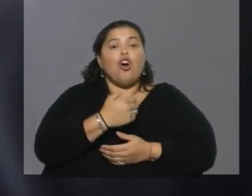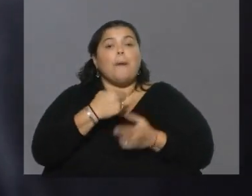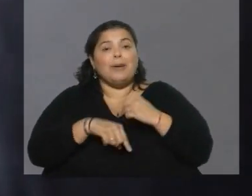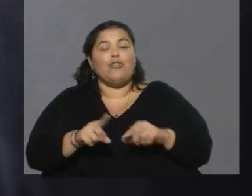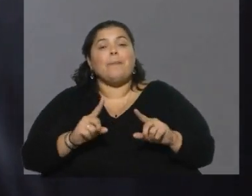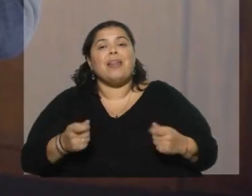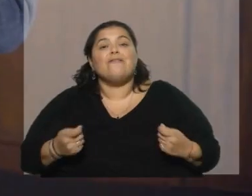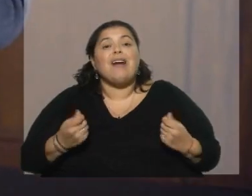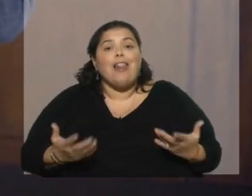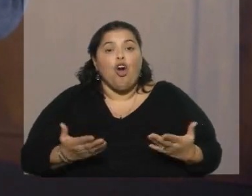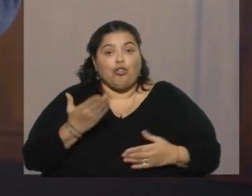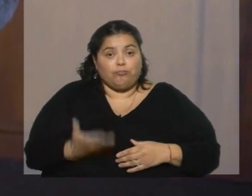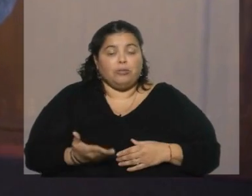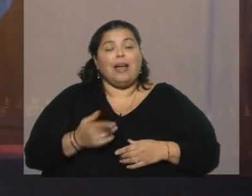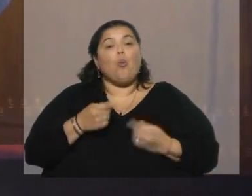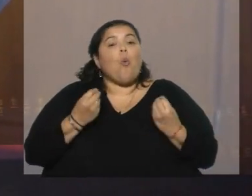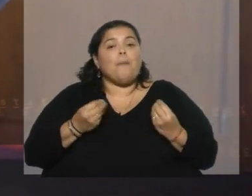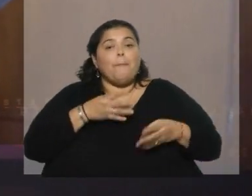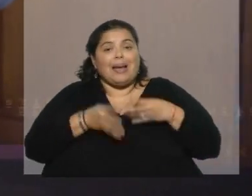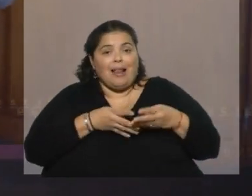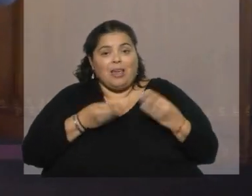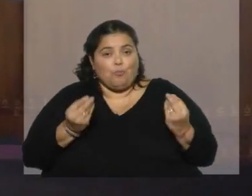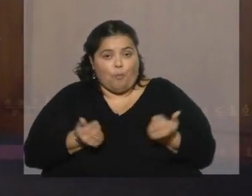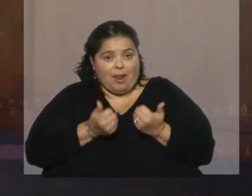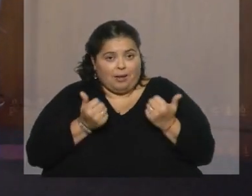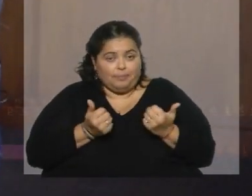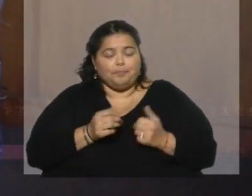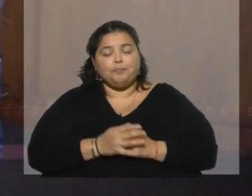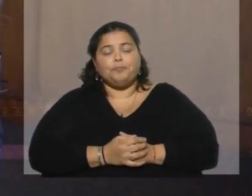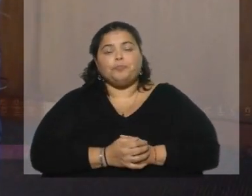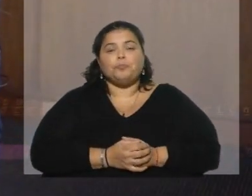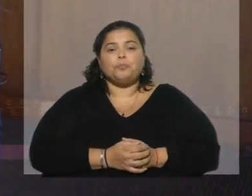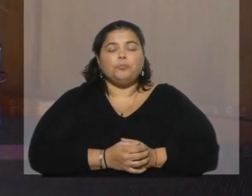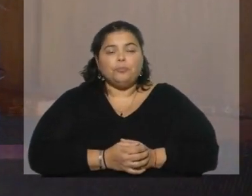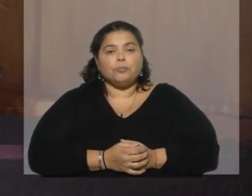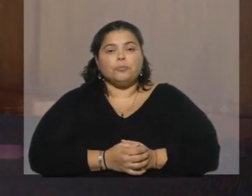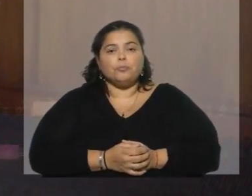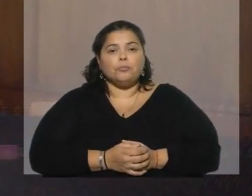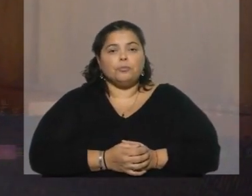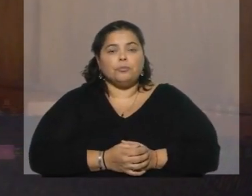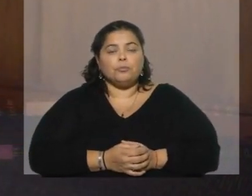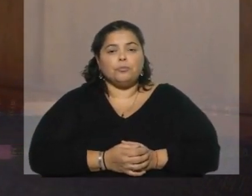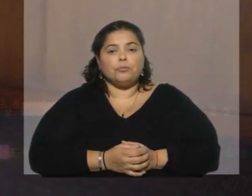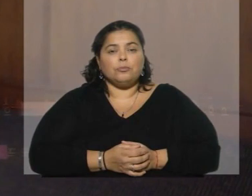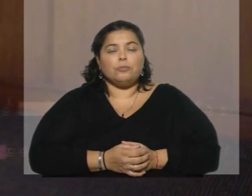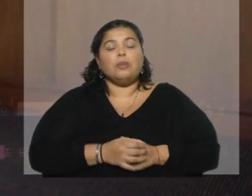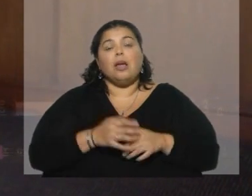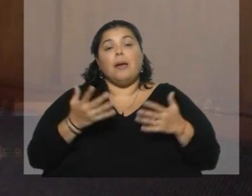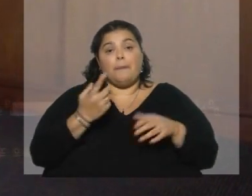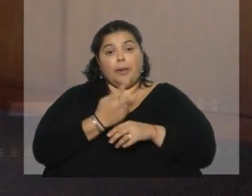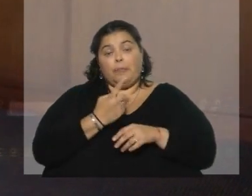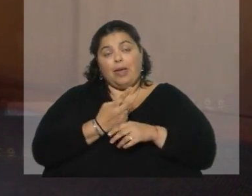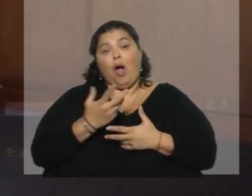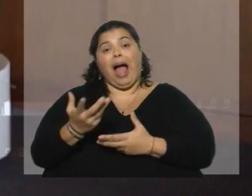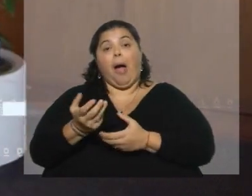valorización. Los mecanismos que tenemos en el escenario más probable, digamos, para aplicación del plan de gestión de envases están un